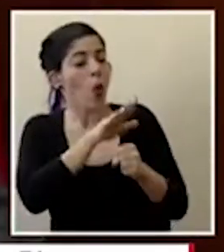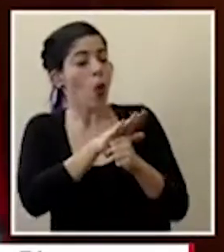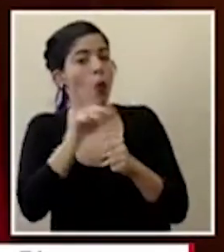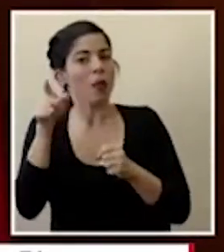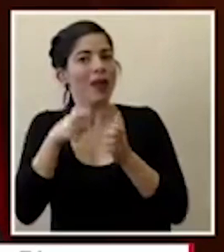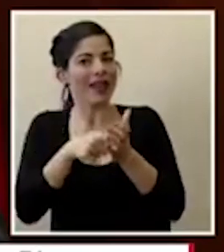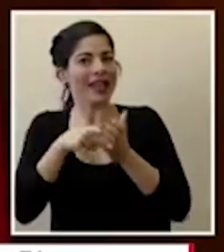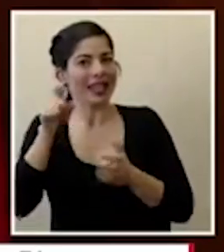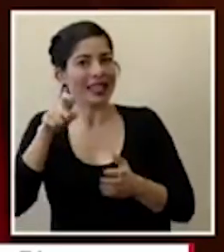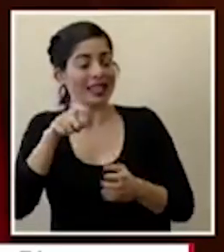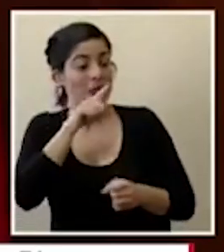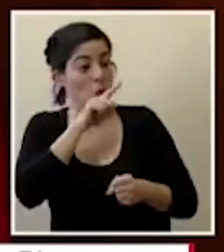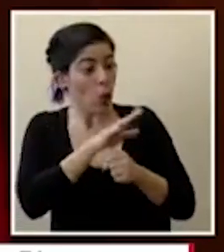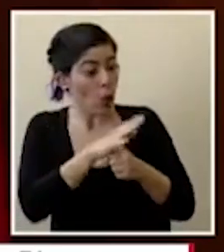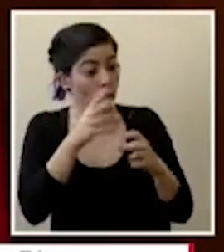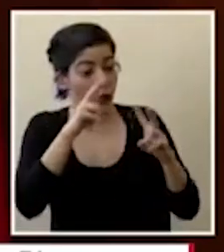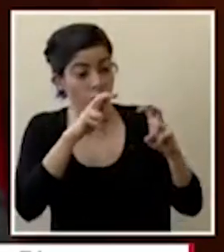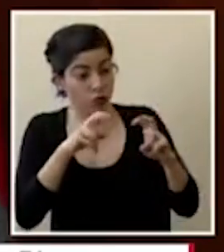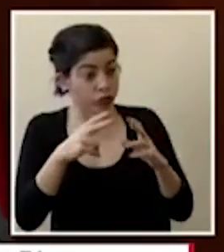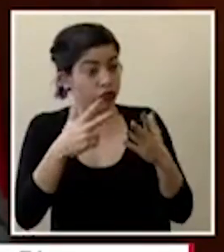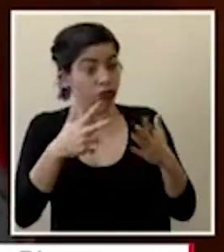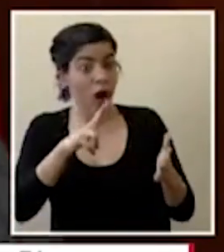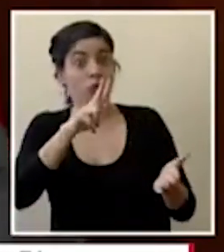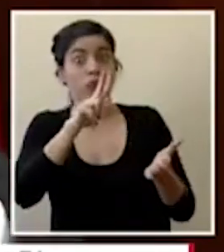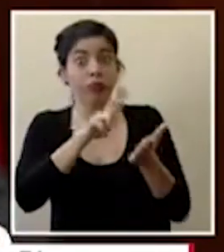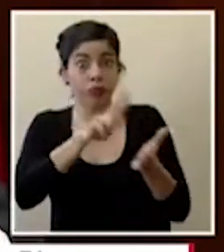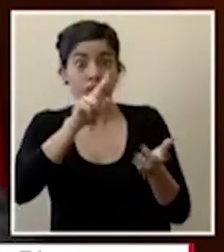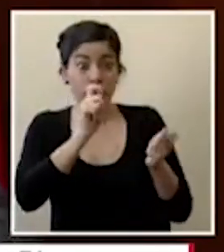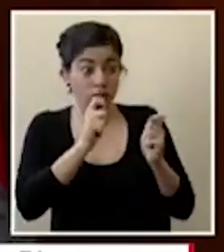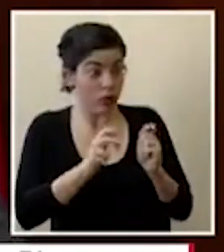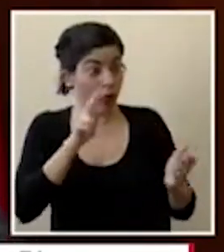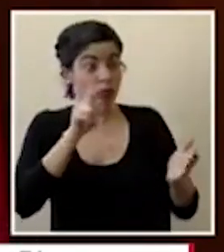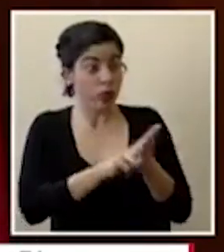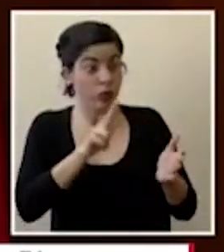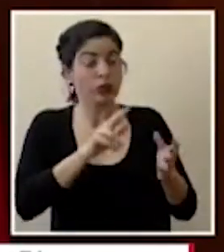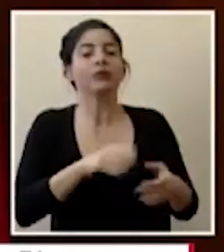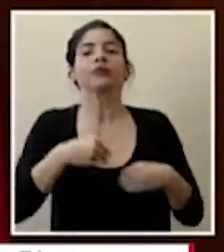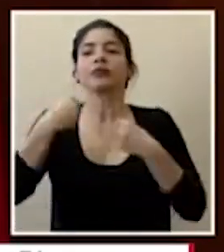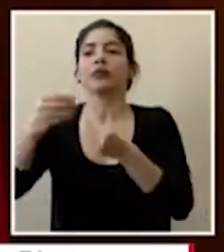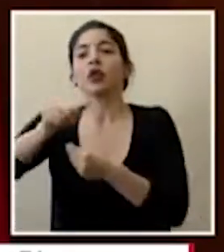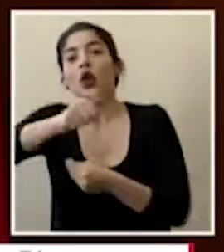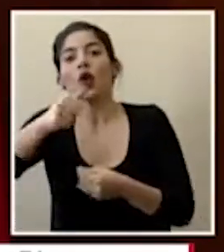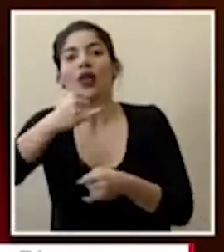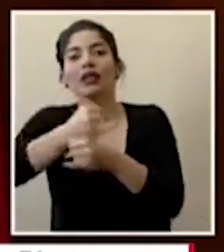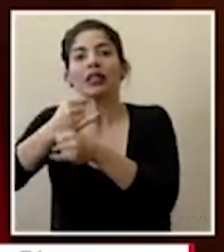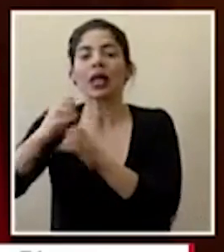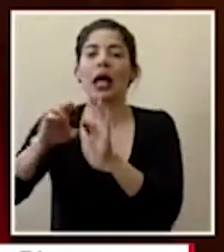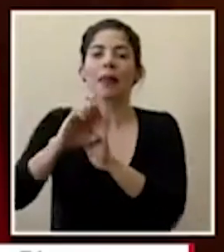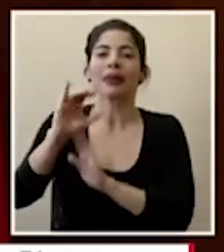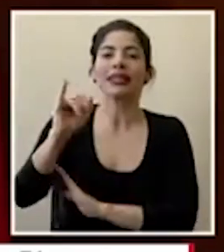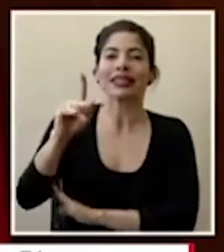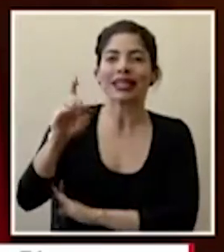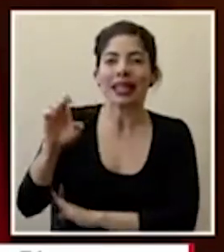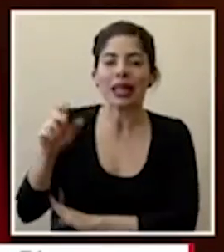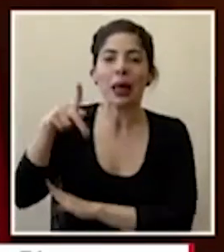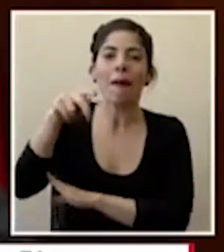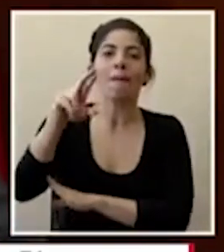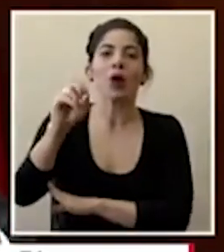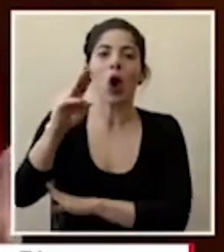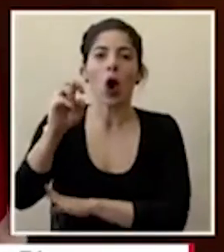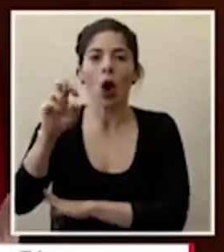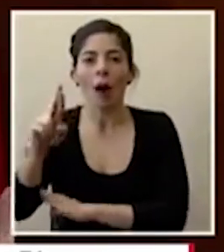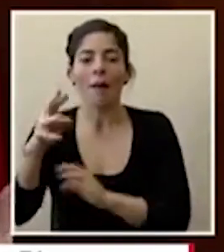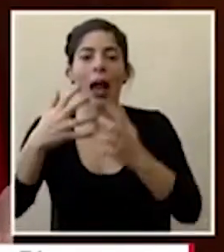finalmente una vez lograda la aprobación entonces encadenamos con otras instituciones como cinde pro comer la cámara de industria